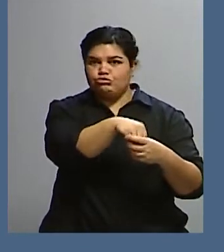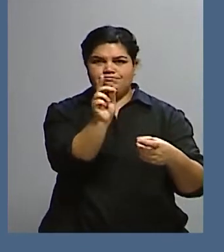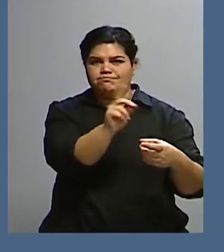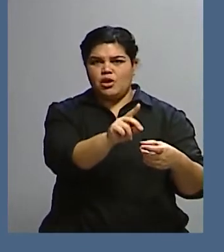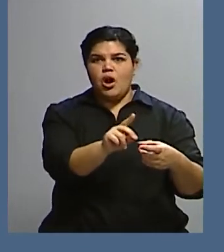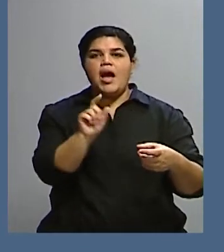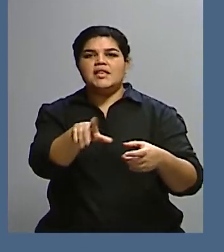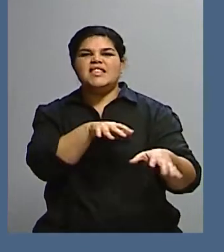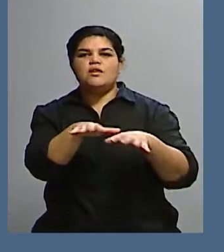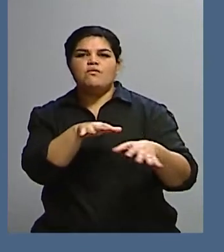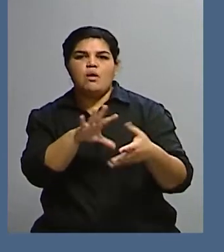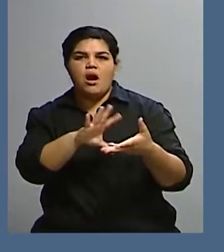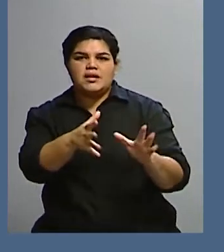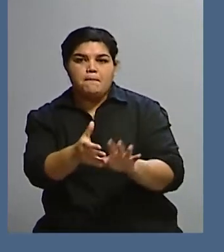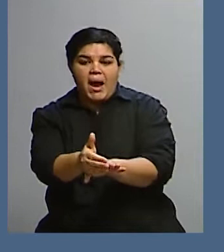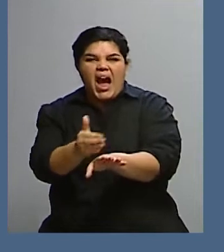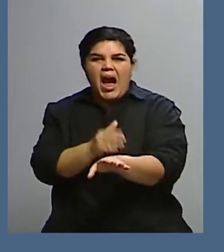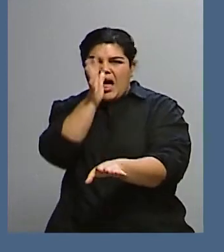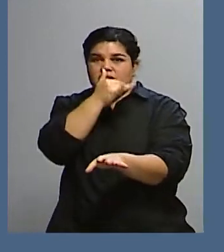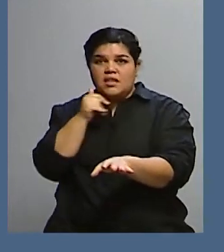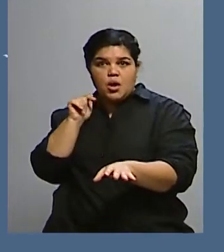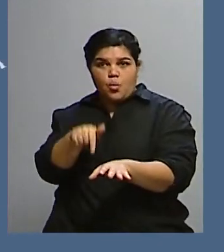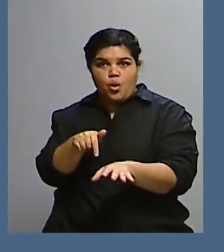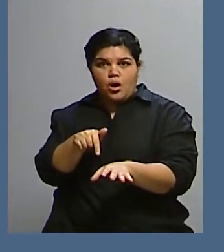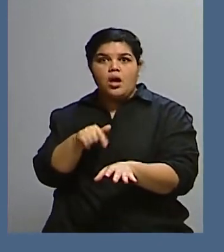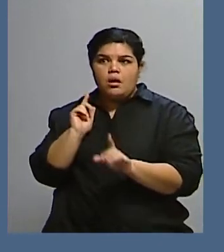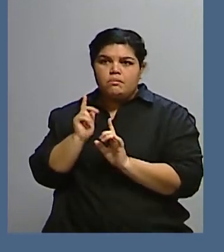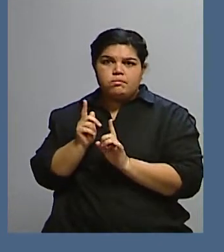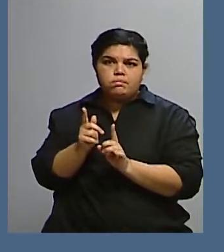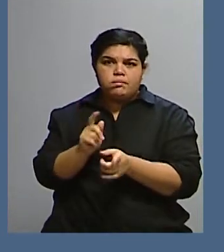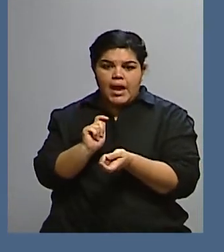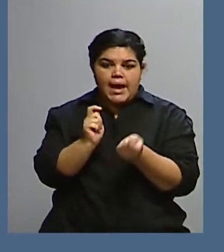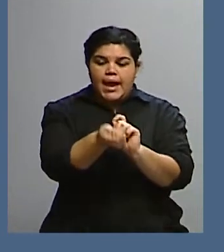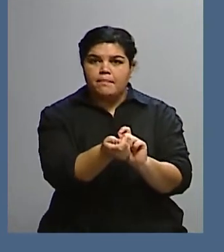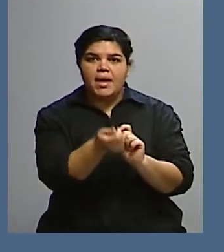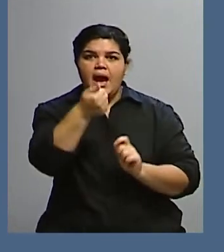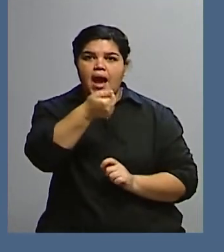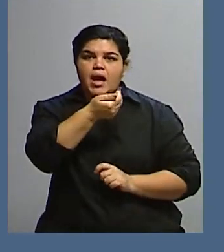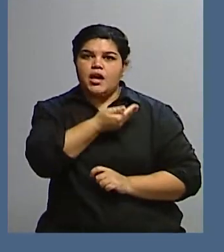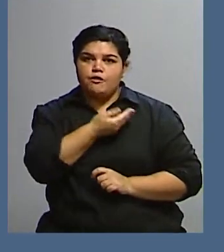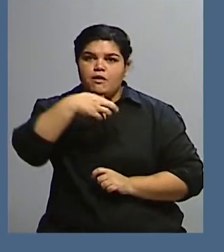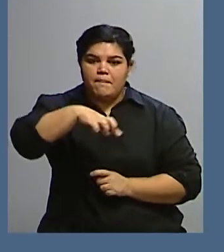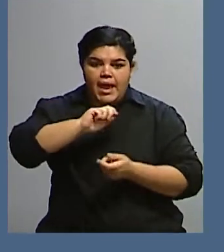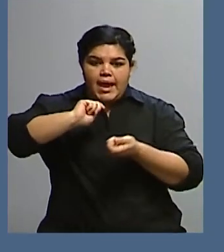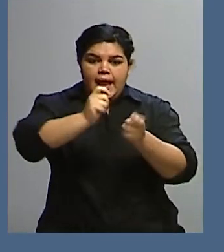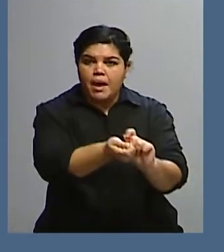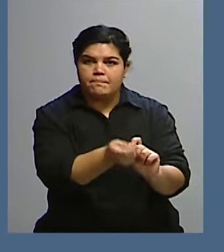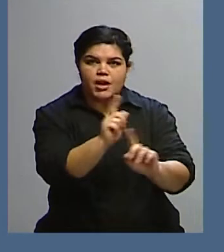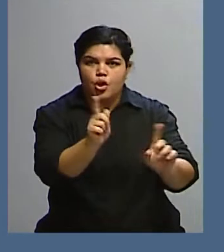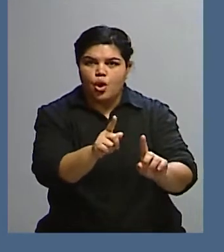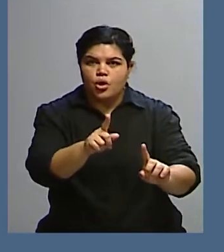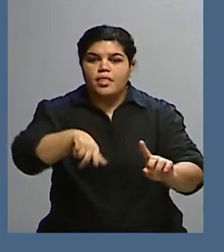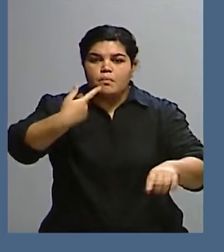antiguo. Y muchas personas que no se pasaron a la AFP porque después fueron obligados, a partir de determinada fecha,